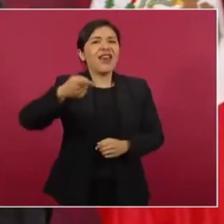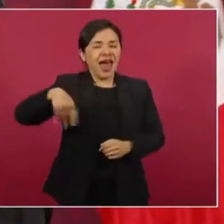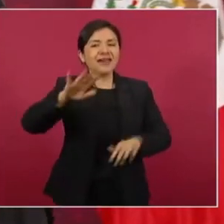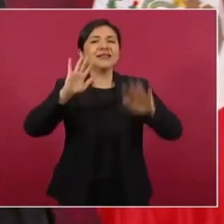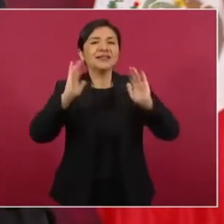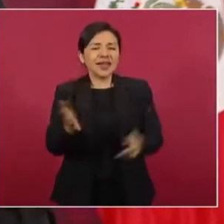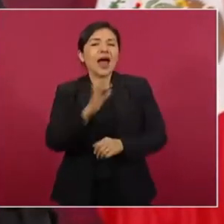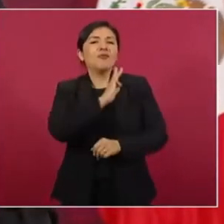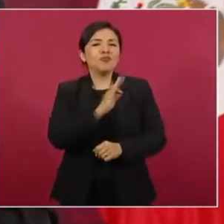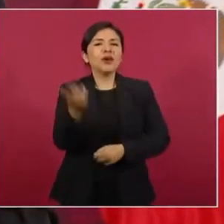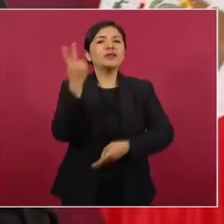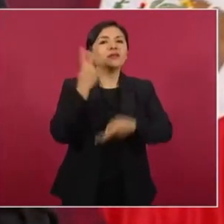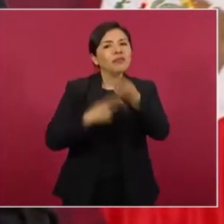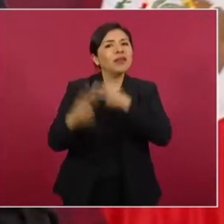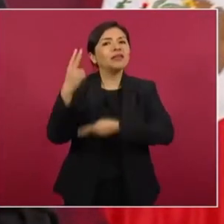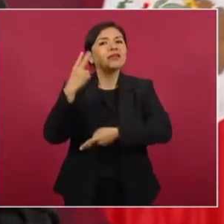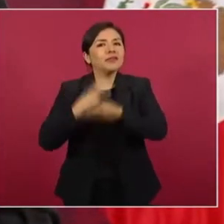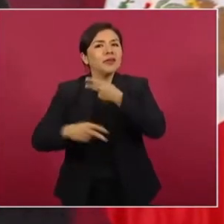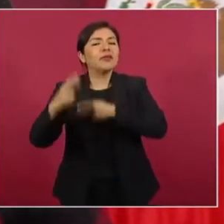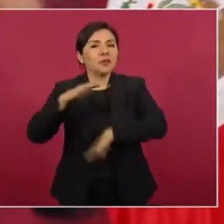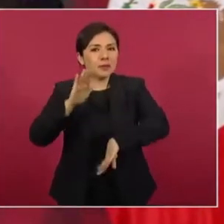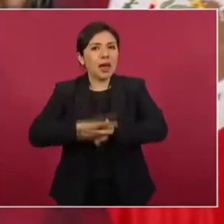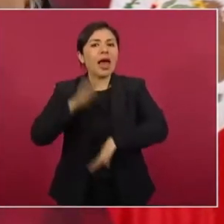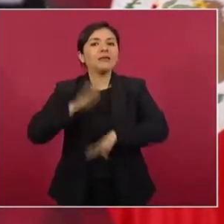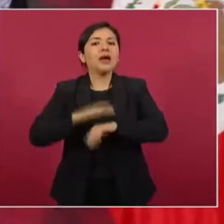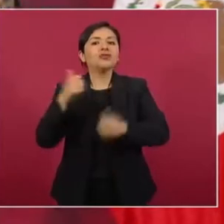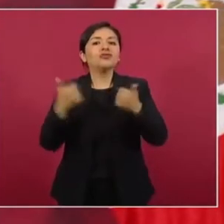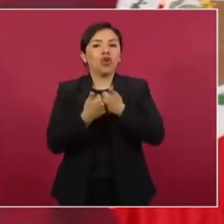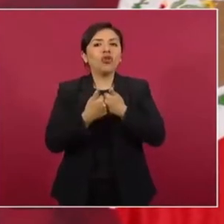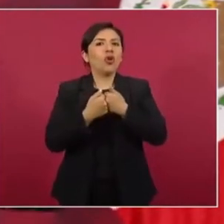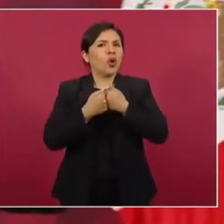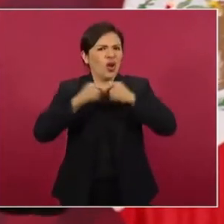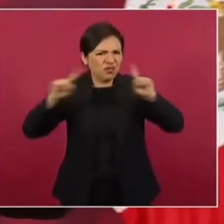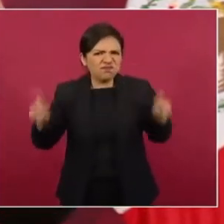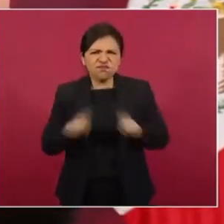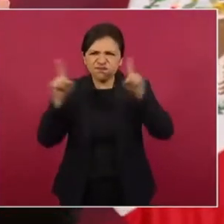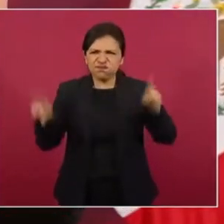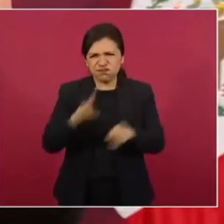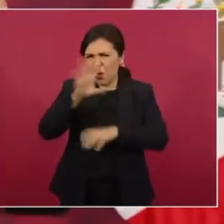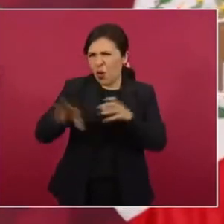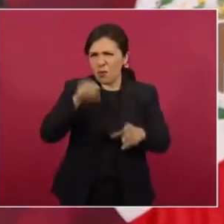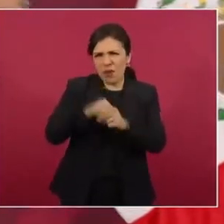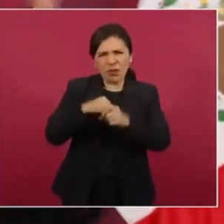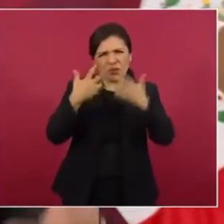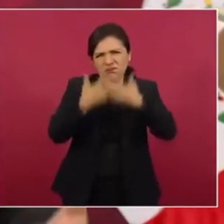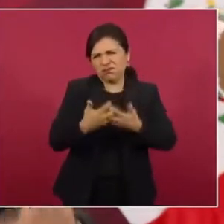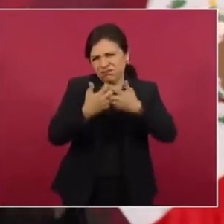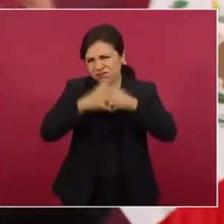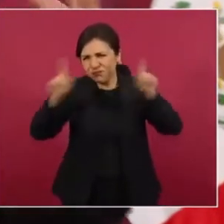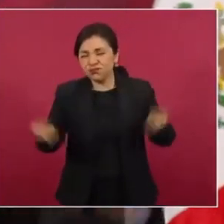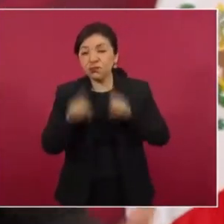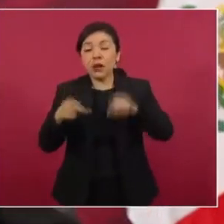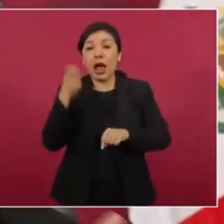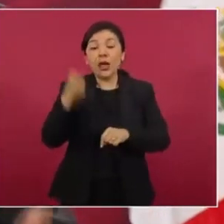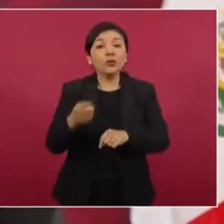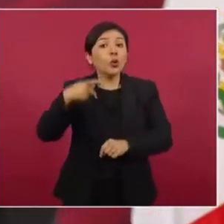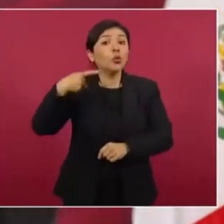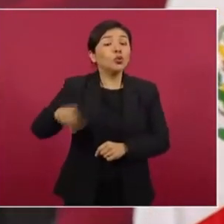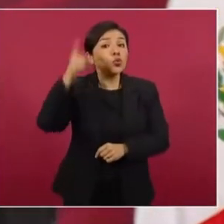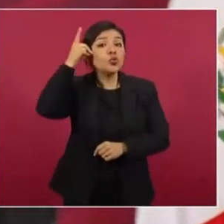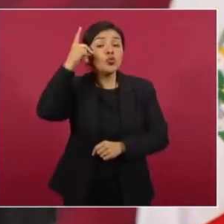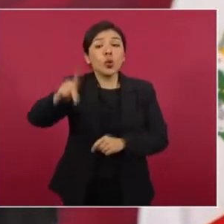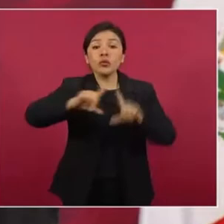generar ahora con todas sus turbinas y es una infraestructura de la nación,